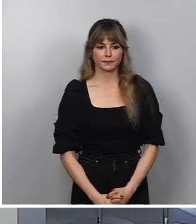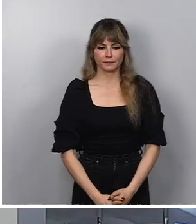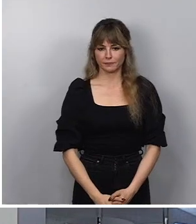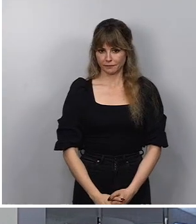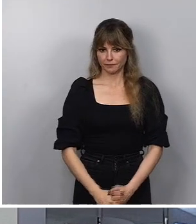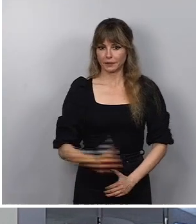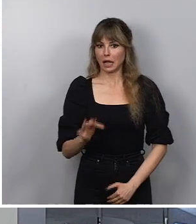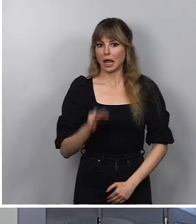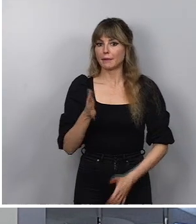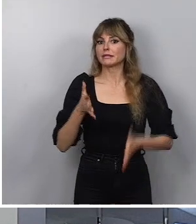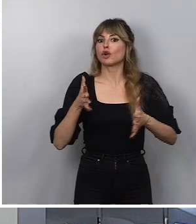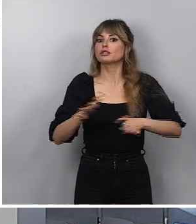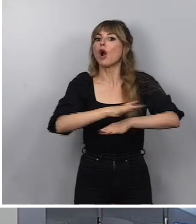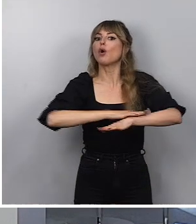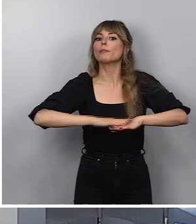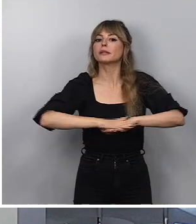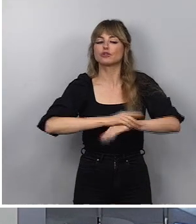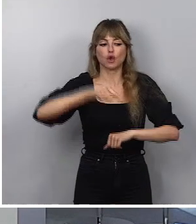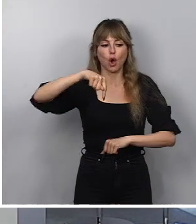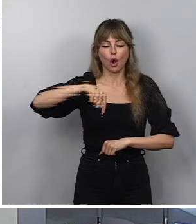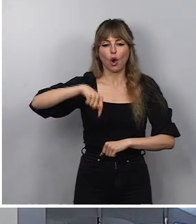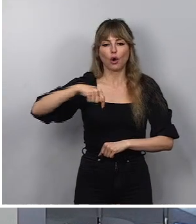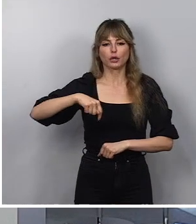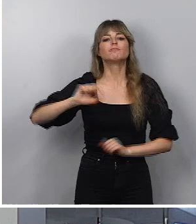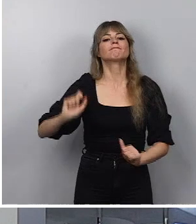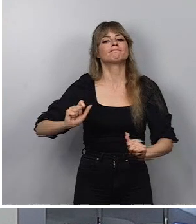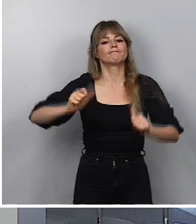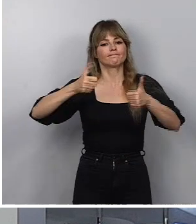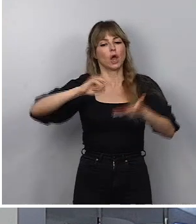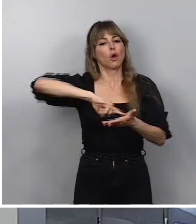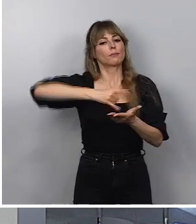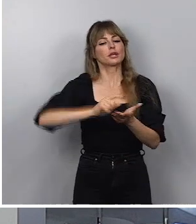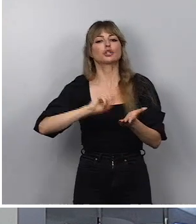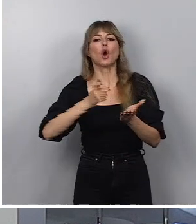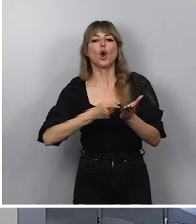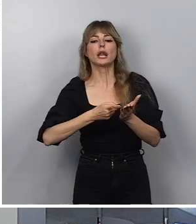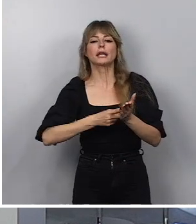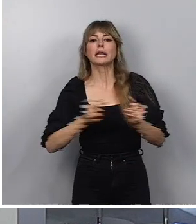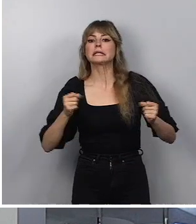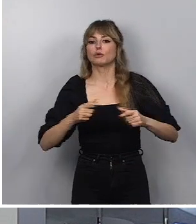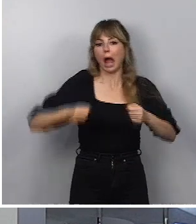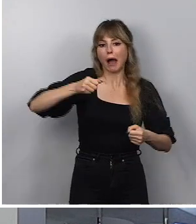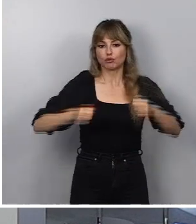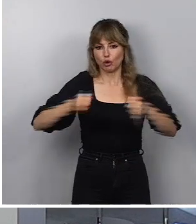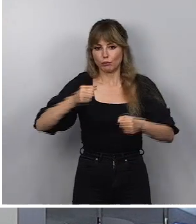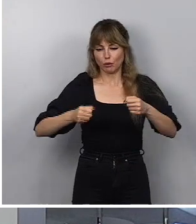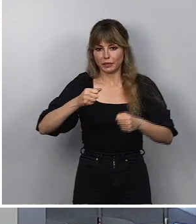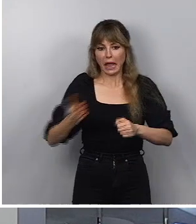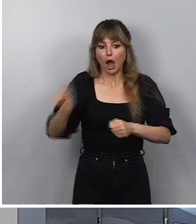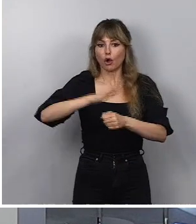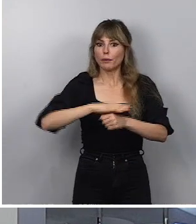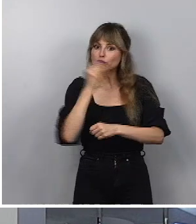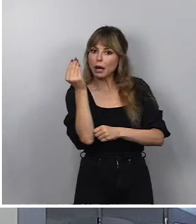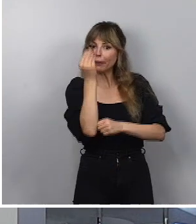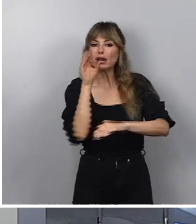En el Consejo de Ministros se ha dado también hoy el visto bueno al proyecto de ley de seguros de automóviles que mejora la cobertura,